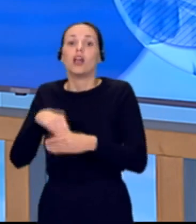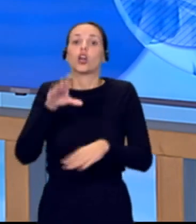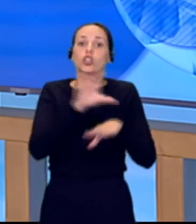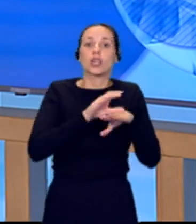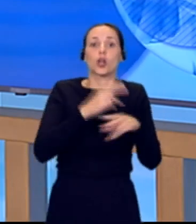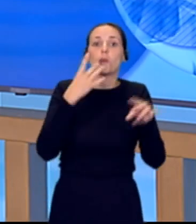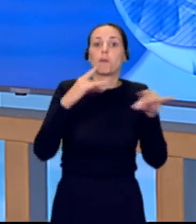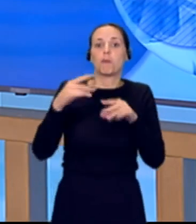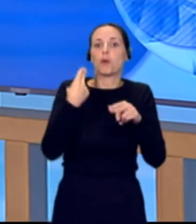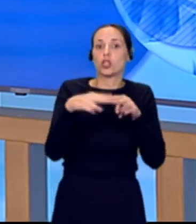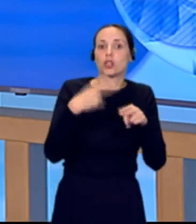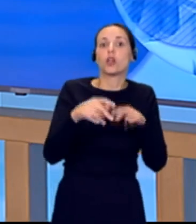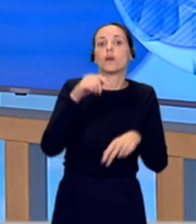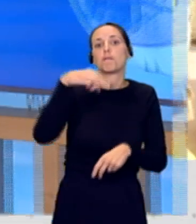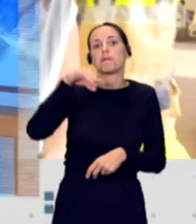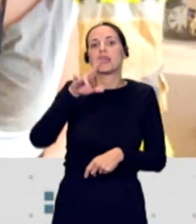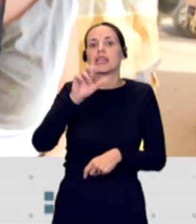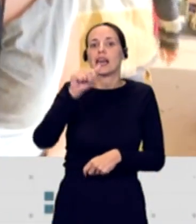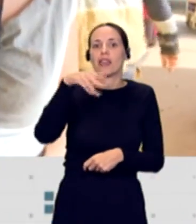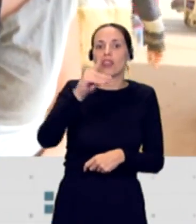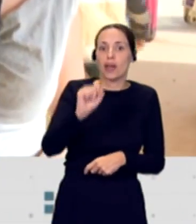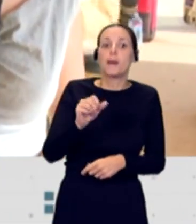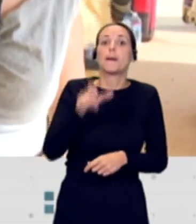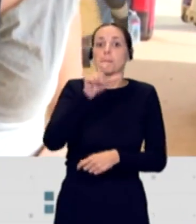reunión con los desplazados. Gema Padilla, buenos días.